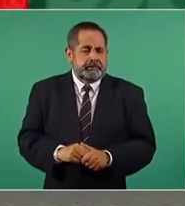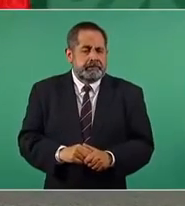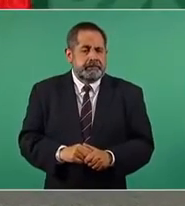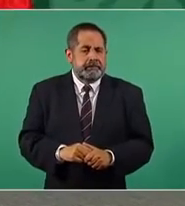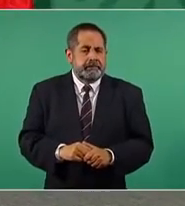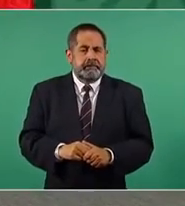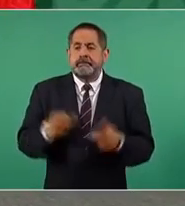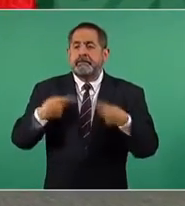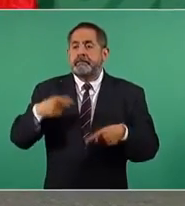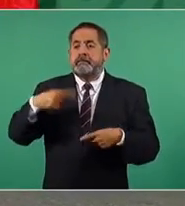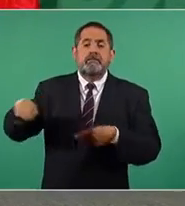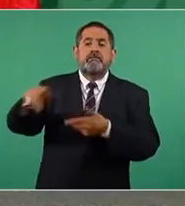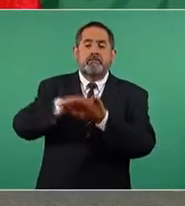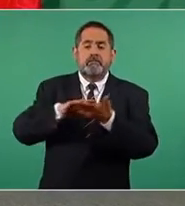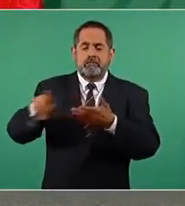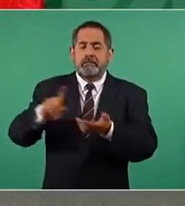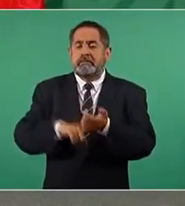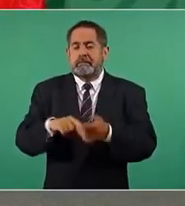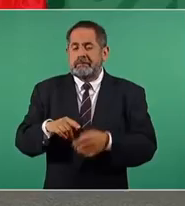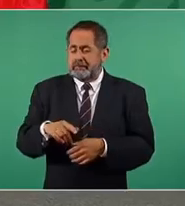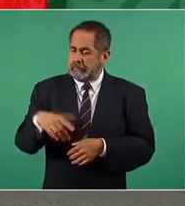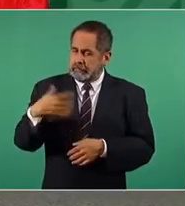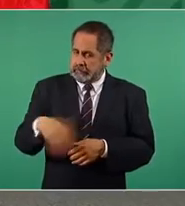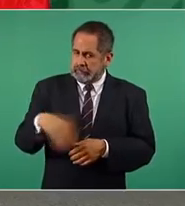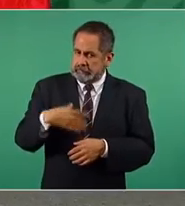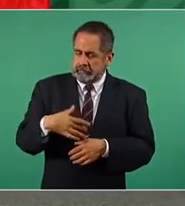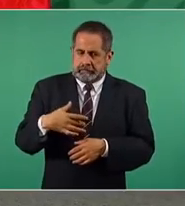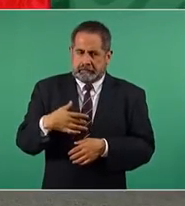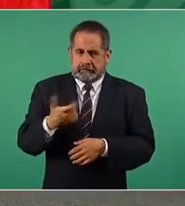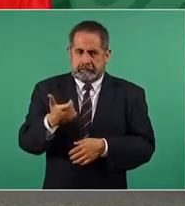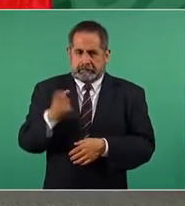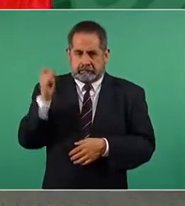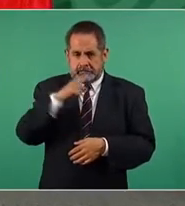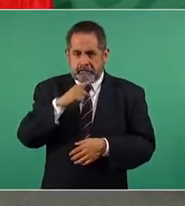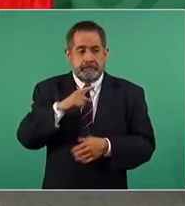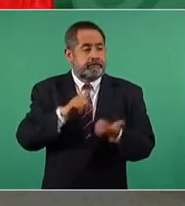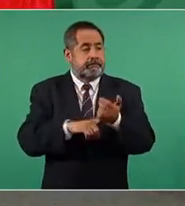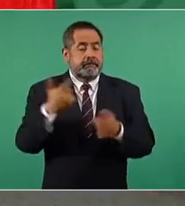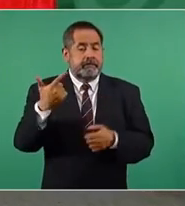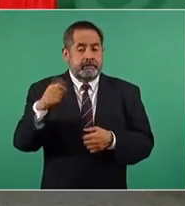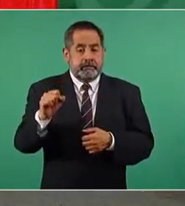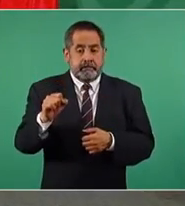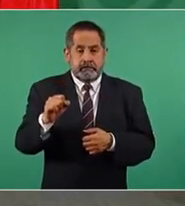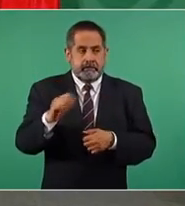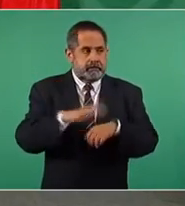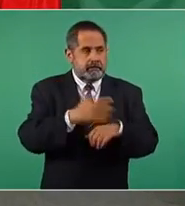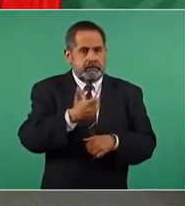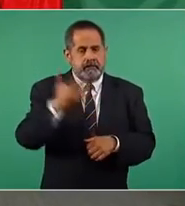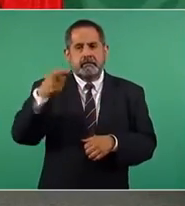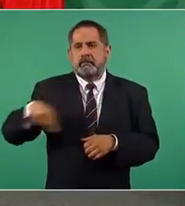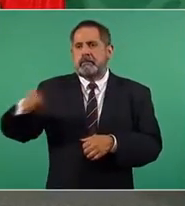duele es cuando aumenta el precio del gas en el cilindro.